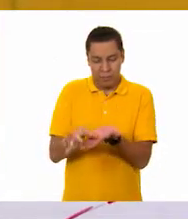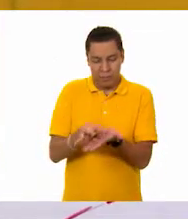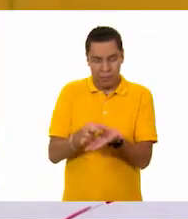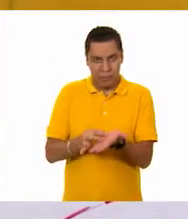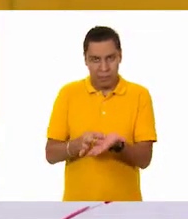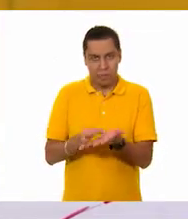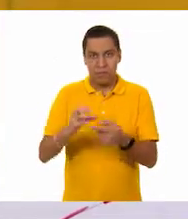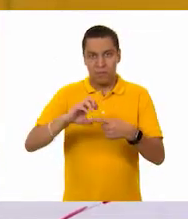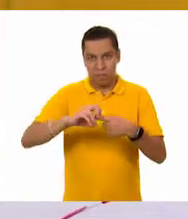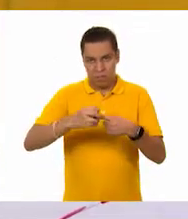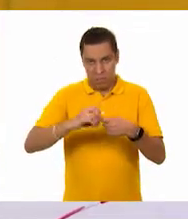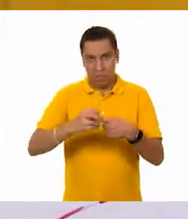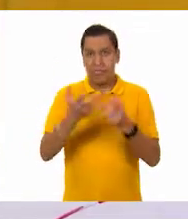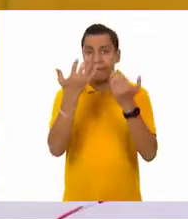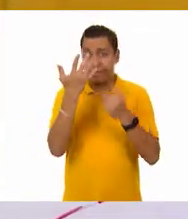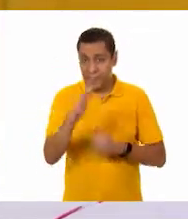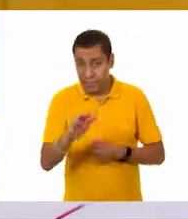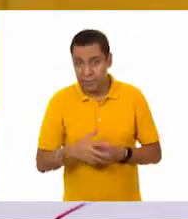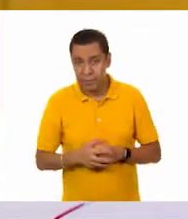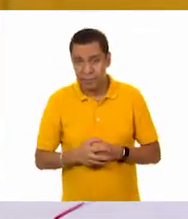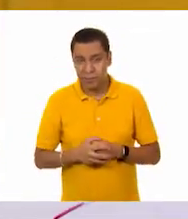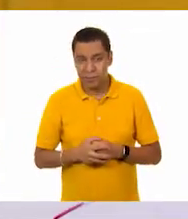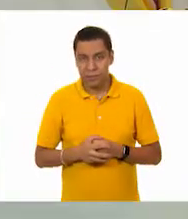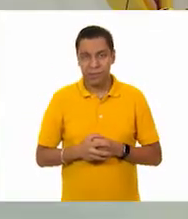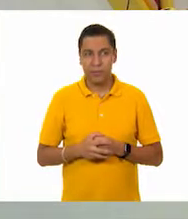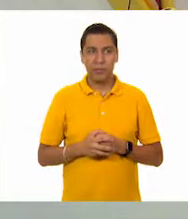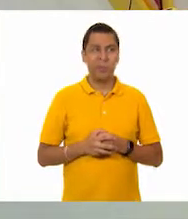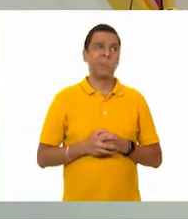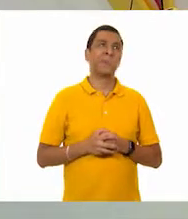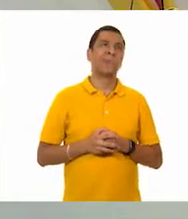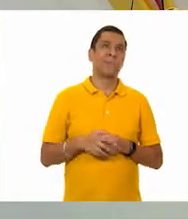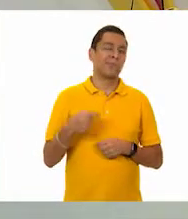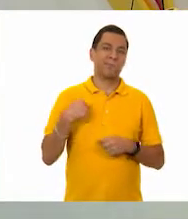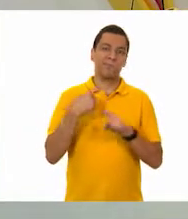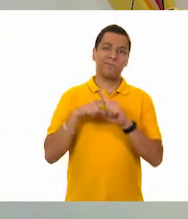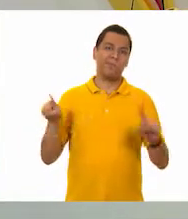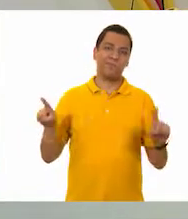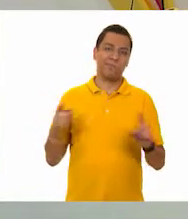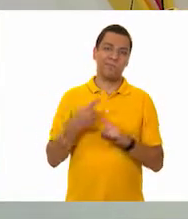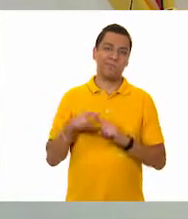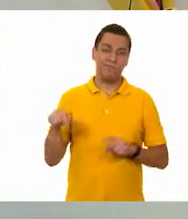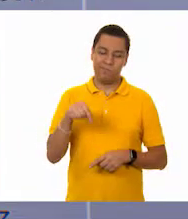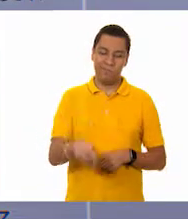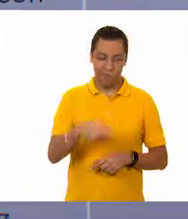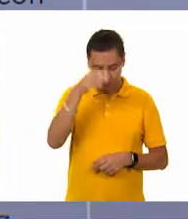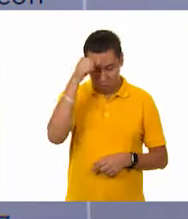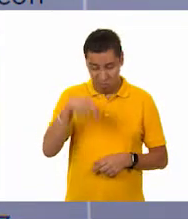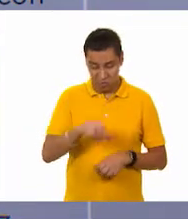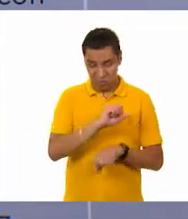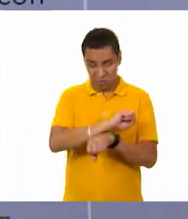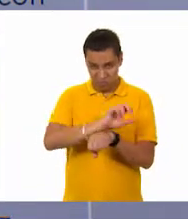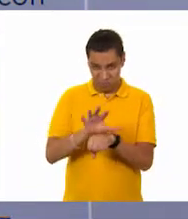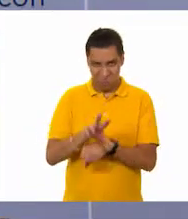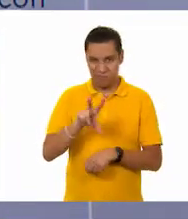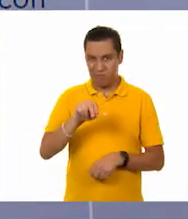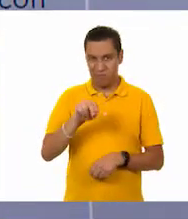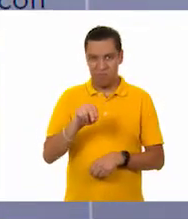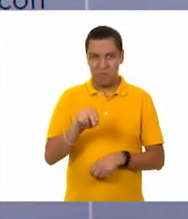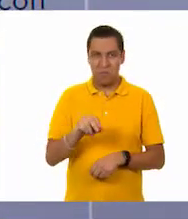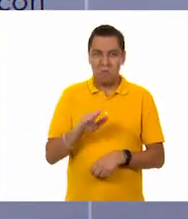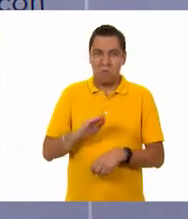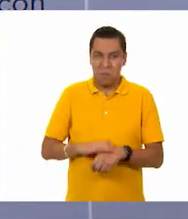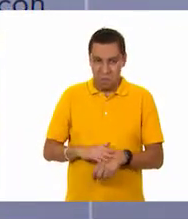¿Los 10 frijoles? Sí. Oscar. Pues yo creo que aquí opino diferente y me voy con que tiene mayor peso